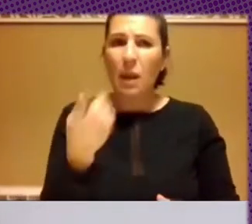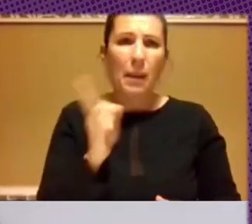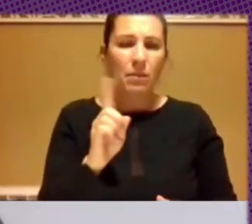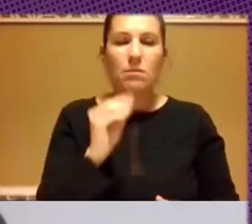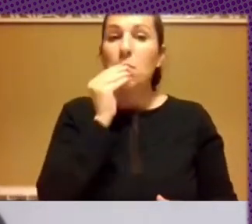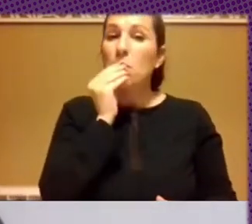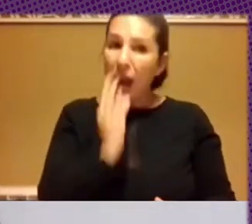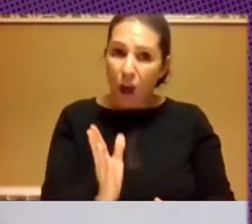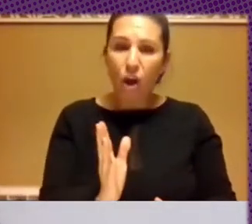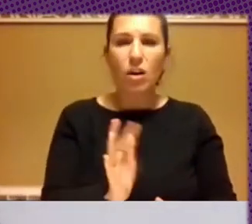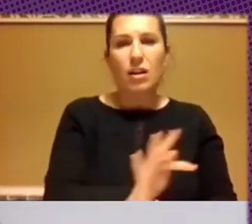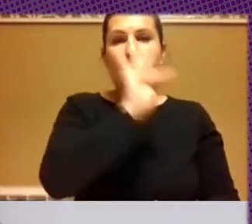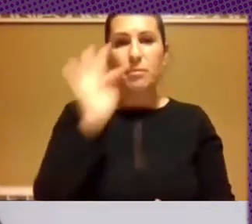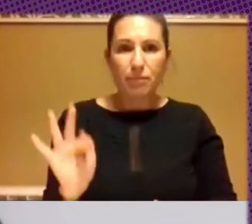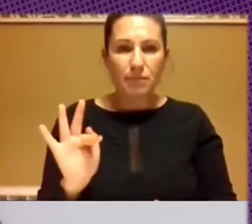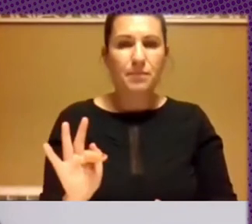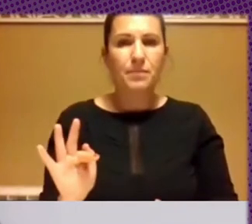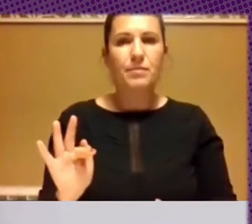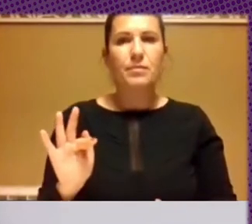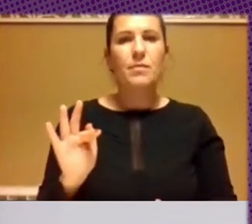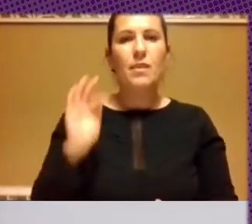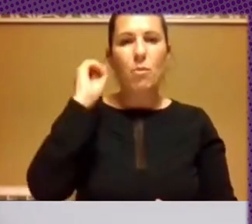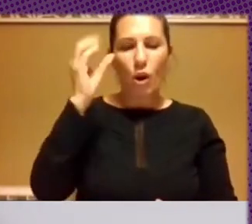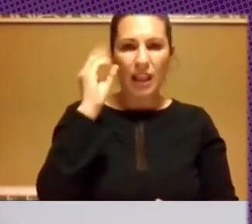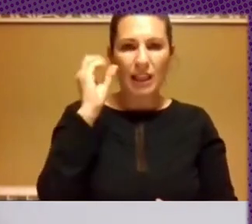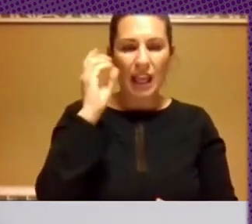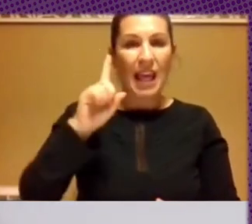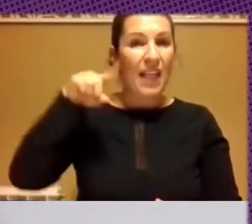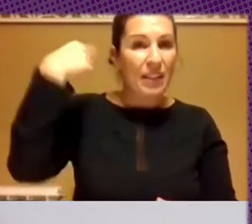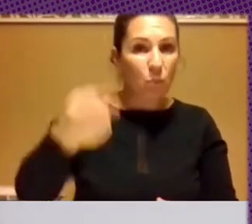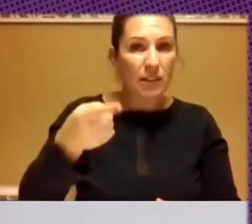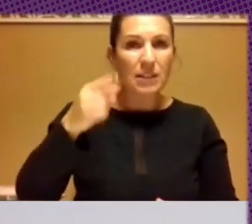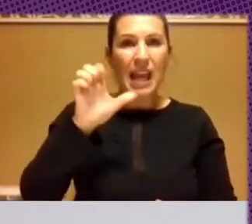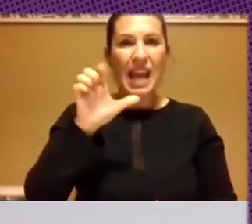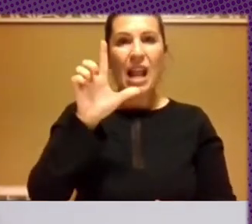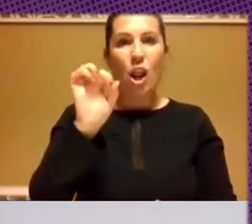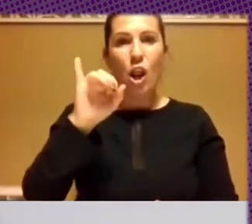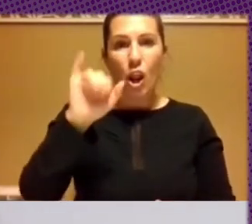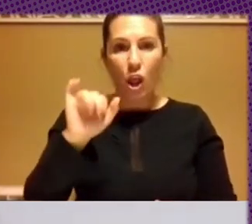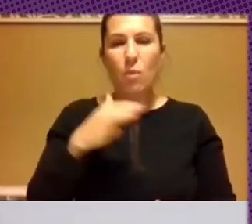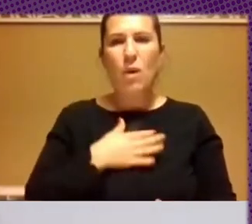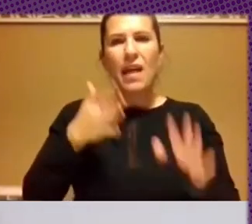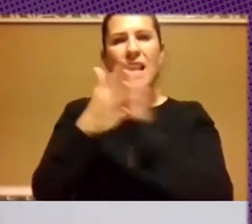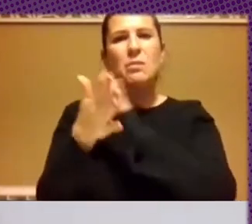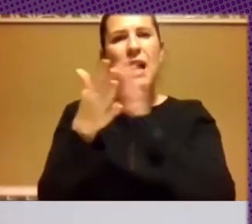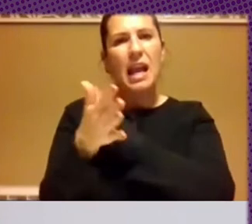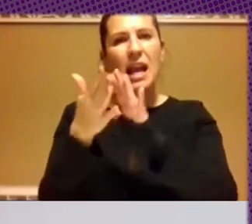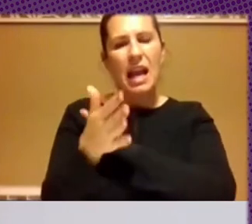pasar a la siguiente ponente y luego Eloy que lo pueda explicar con mejor